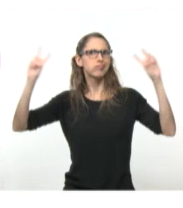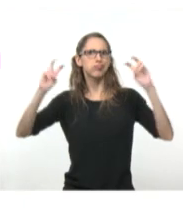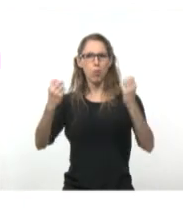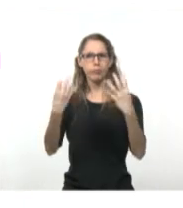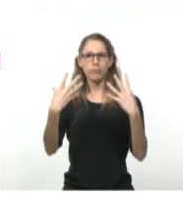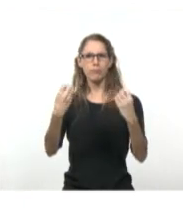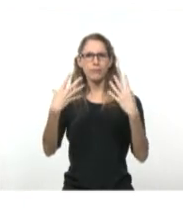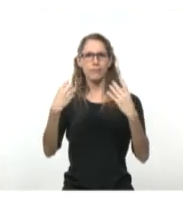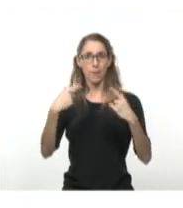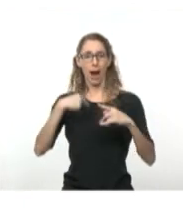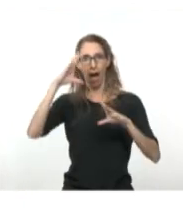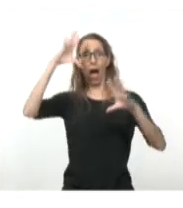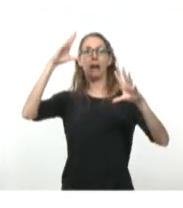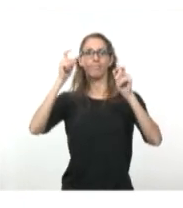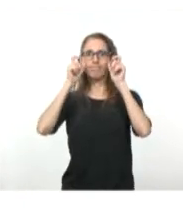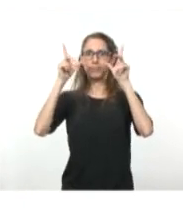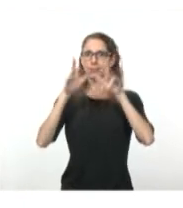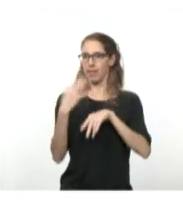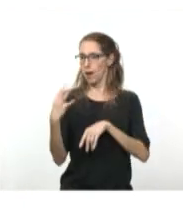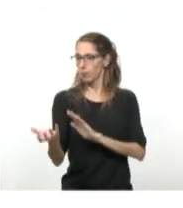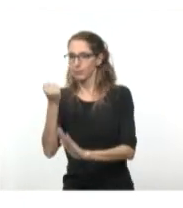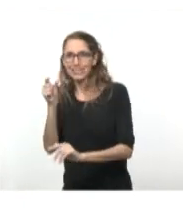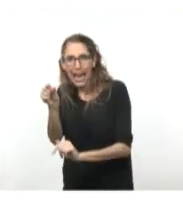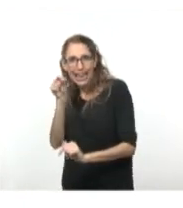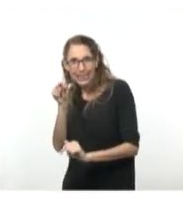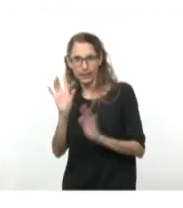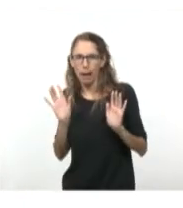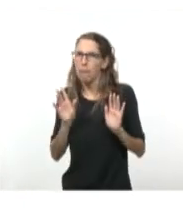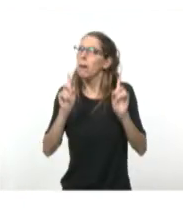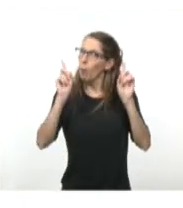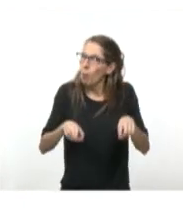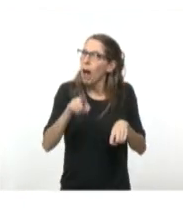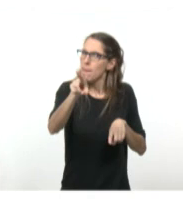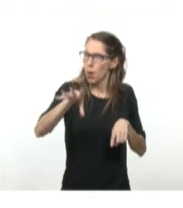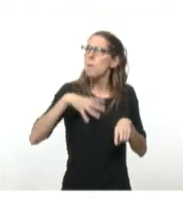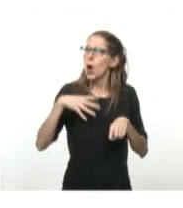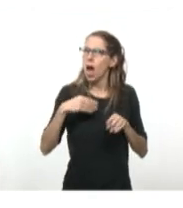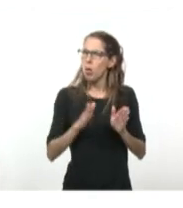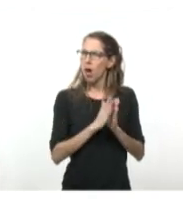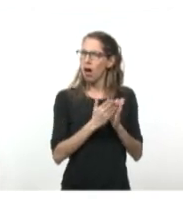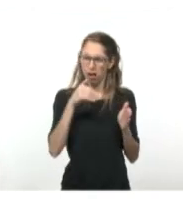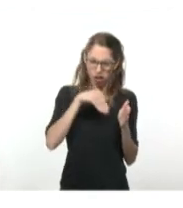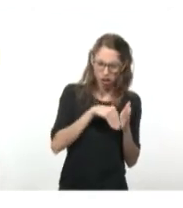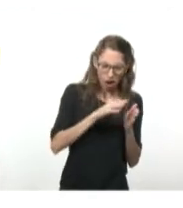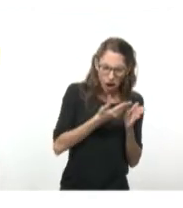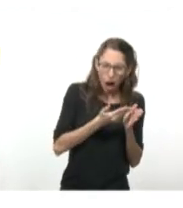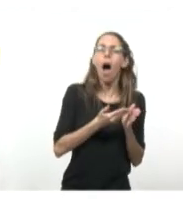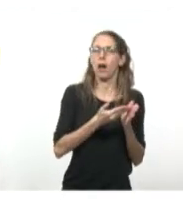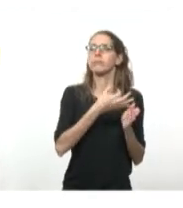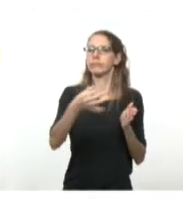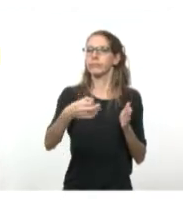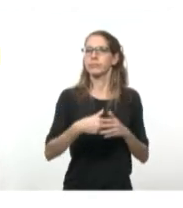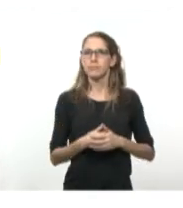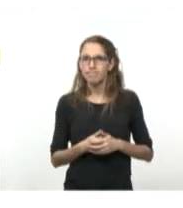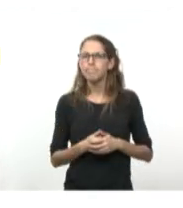alertarte de que no te la olvides. Pero por las dudas, chequeá que la hayas guardado bien. También se